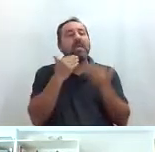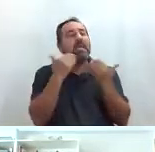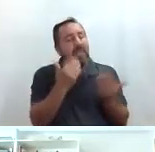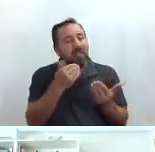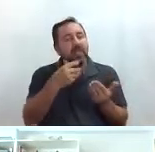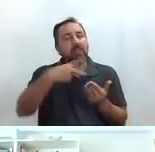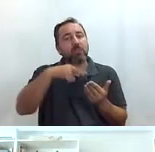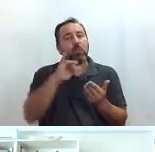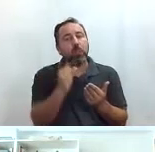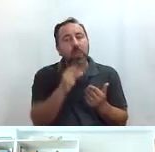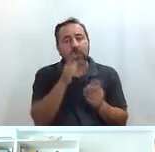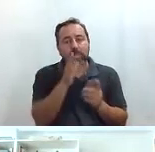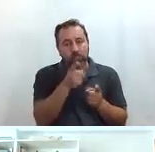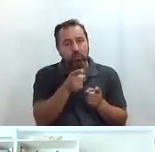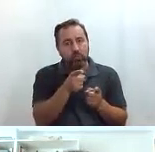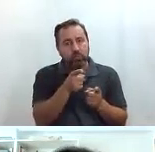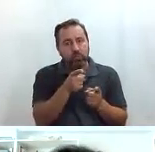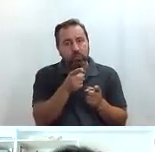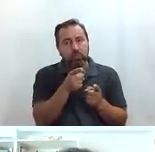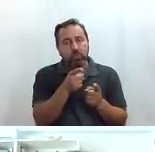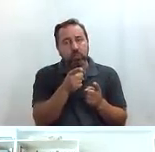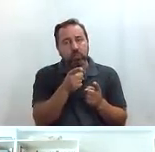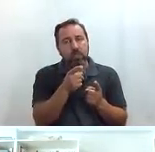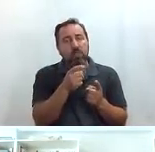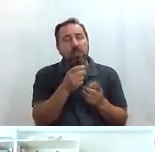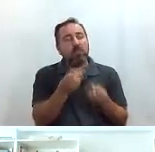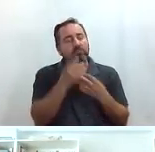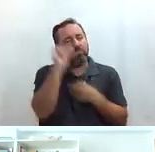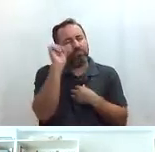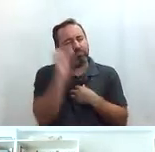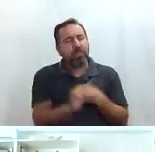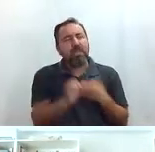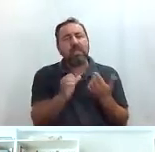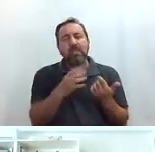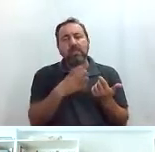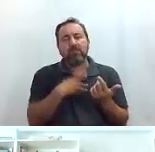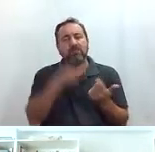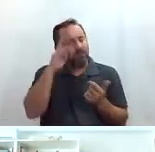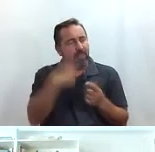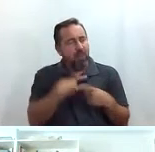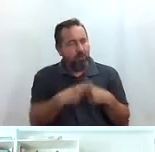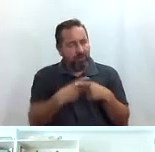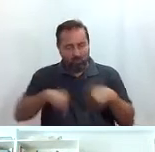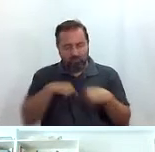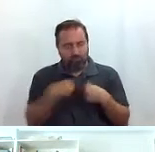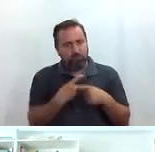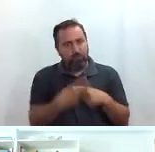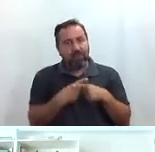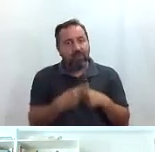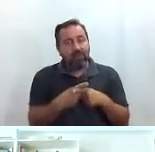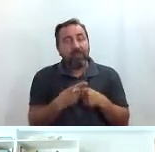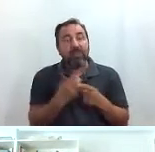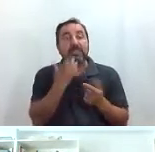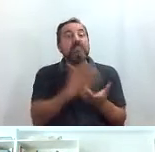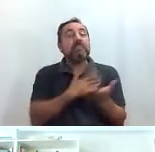Nuria por tu por toda tu narración y compartir tu experiencia con nosotros y si